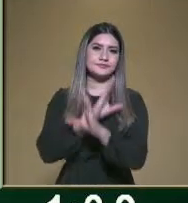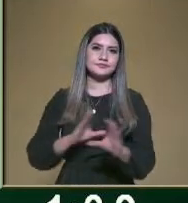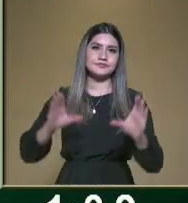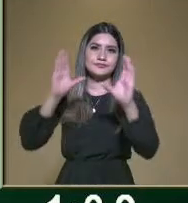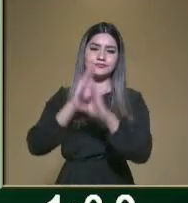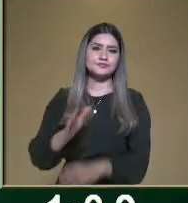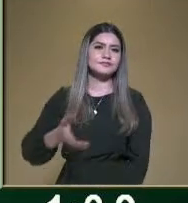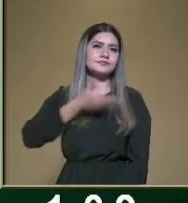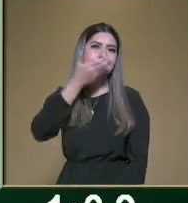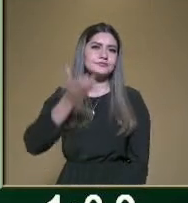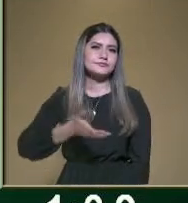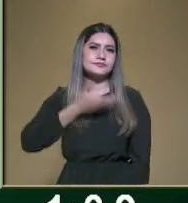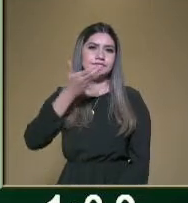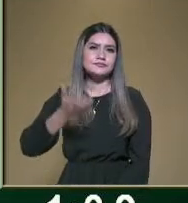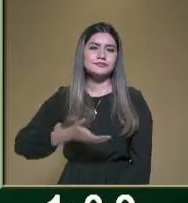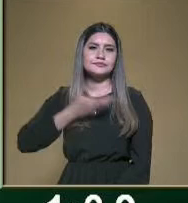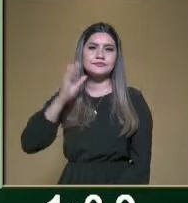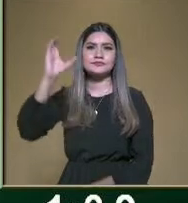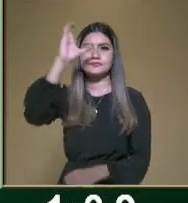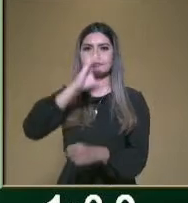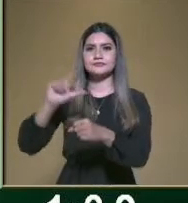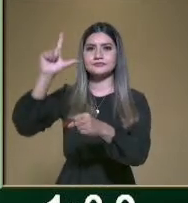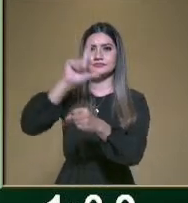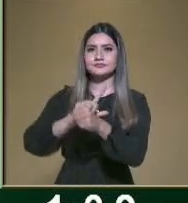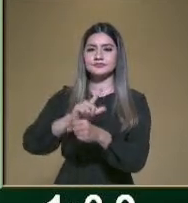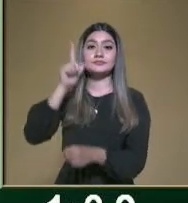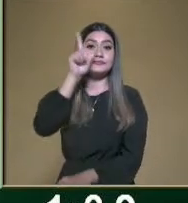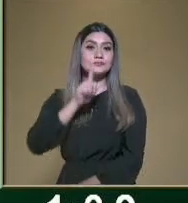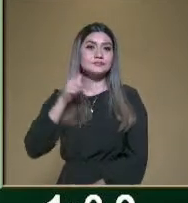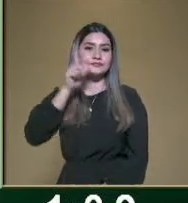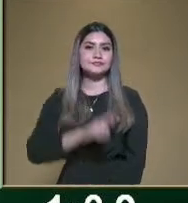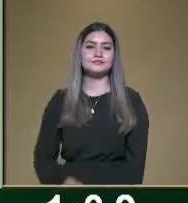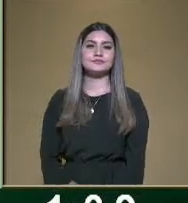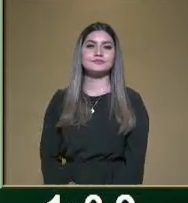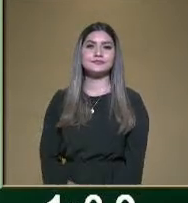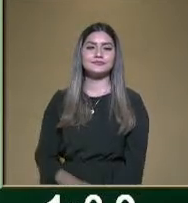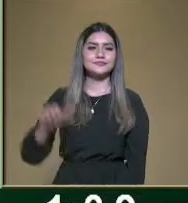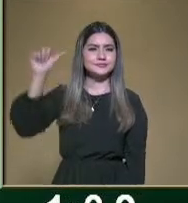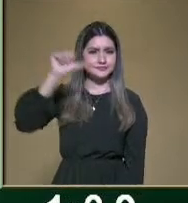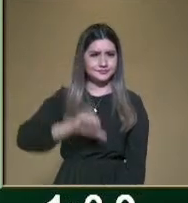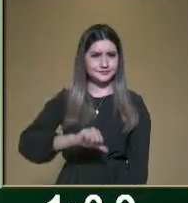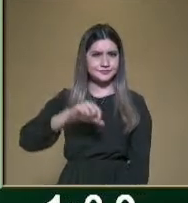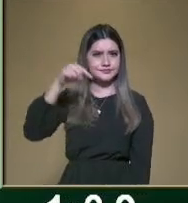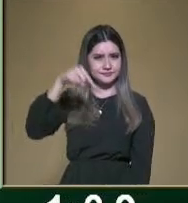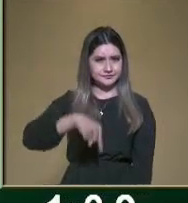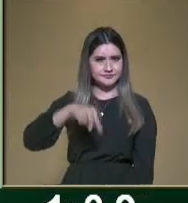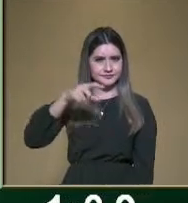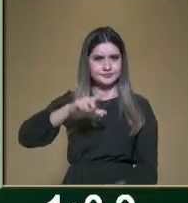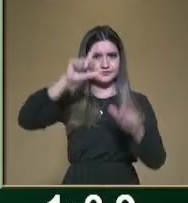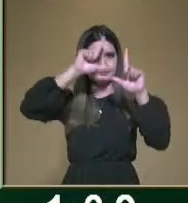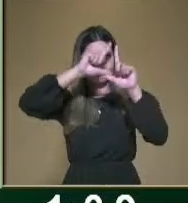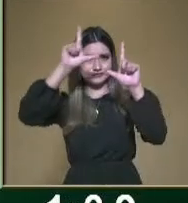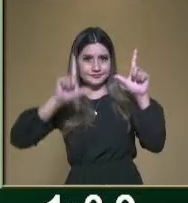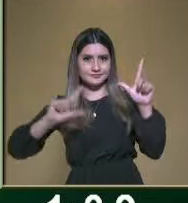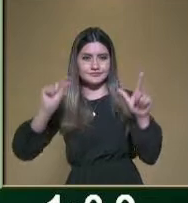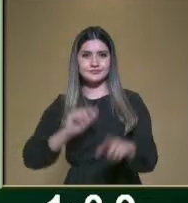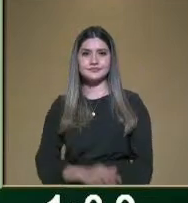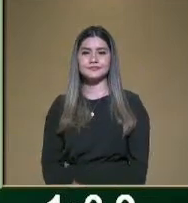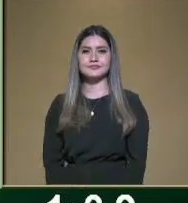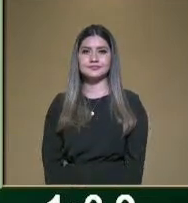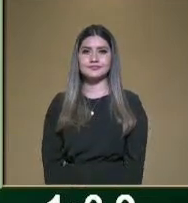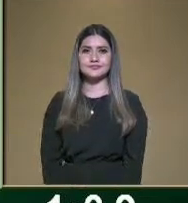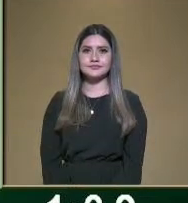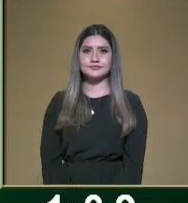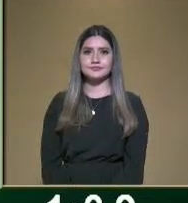costumbres, cultura y lenguas. Bueno, actualmente en México se hablan